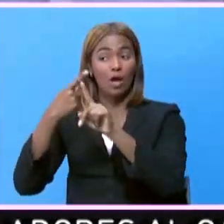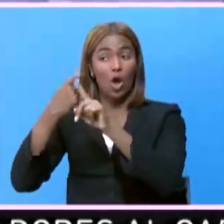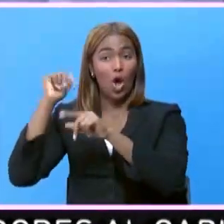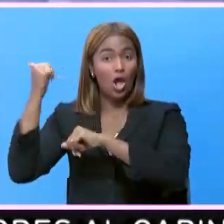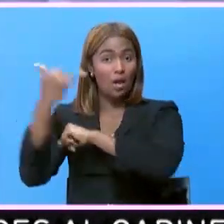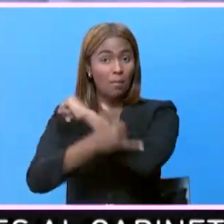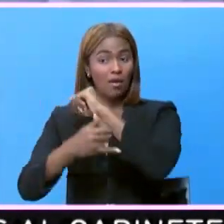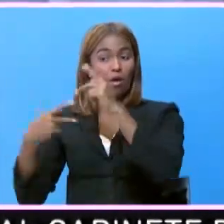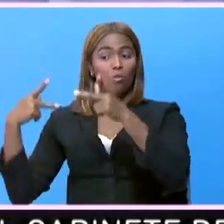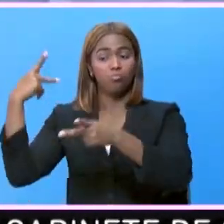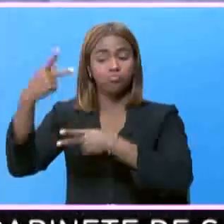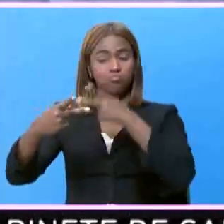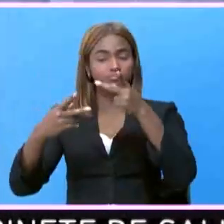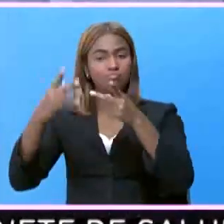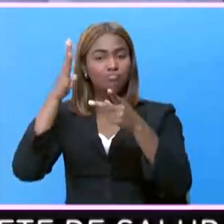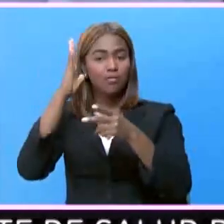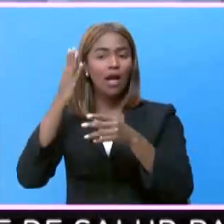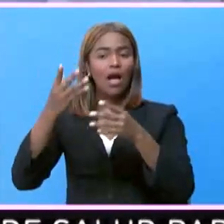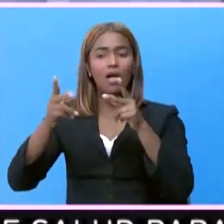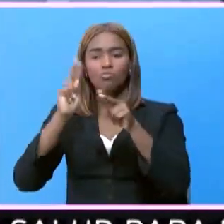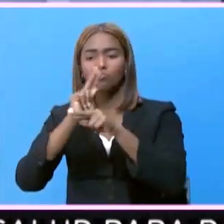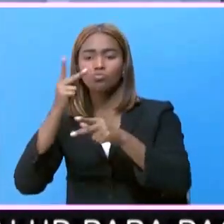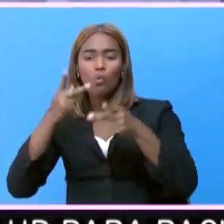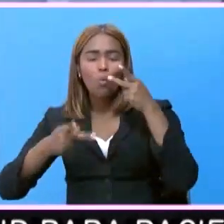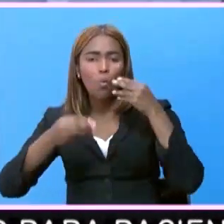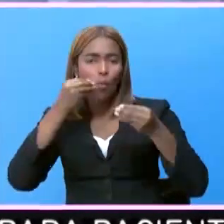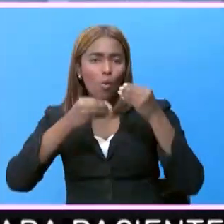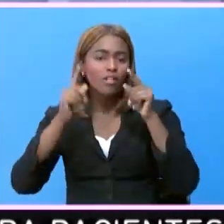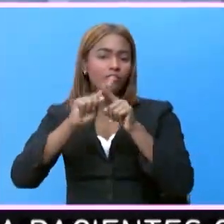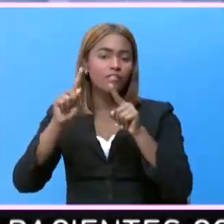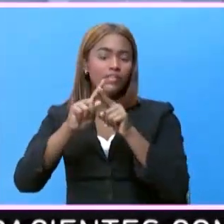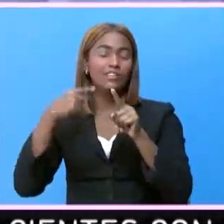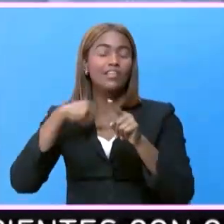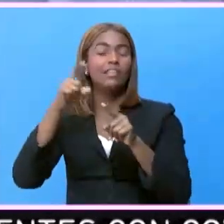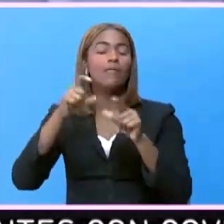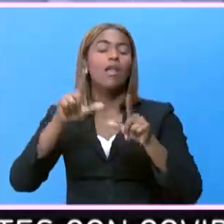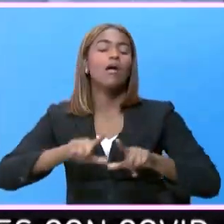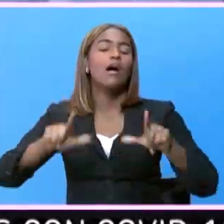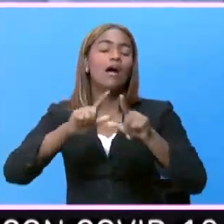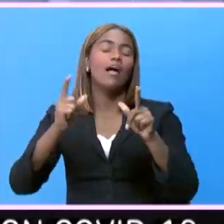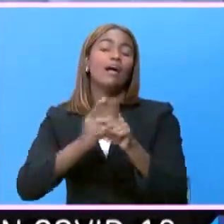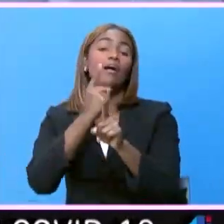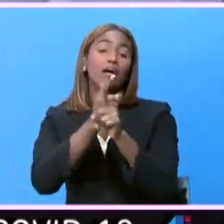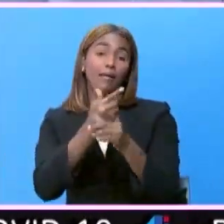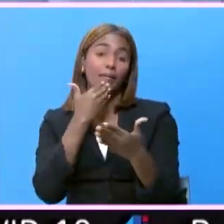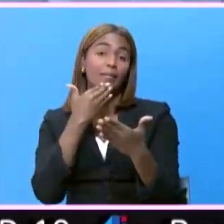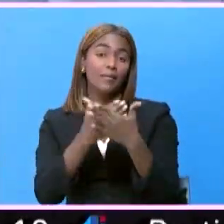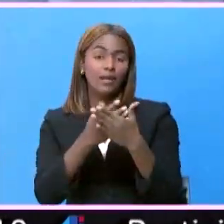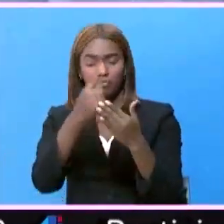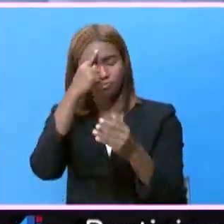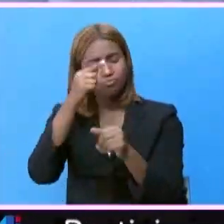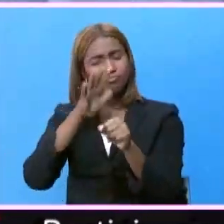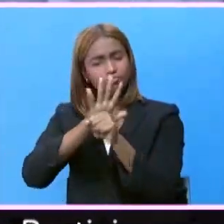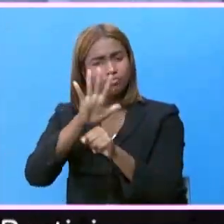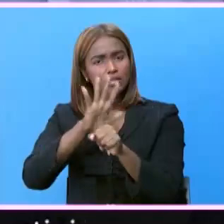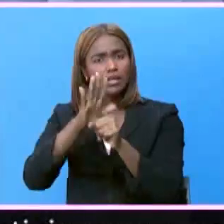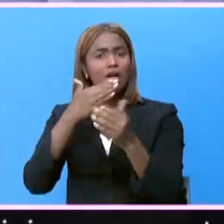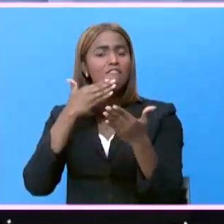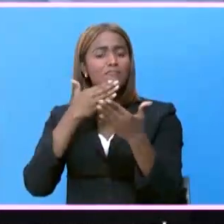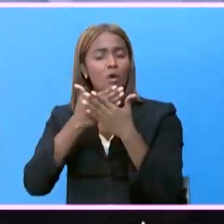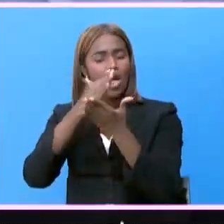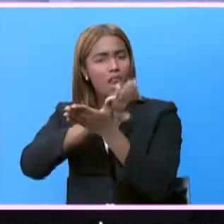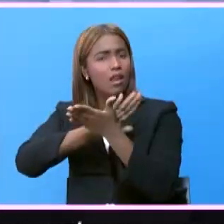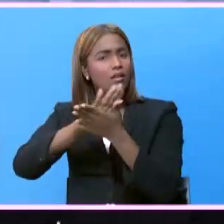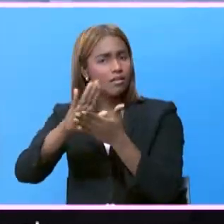llegar a consumir y necesitamos lugares apropiados con la suficiente higiene